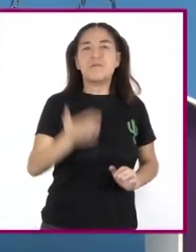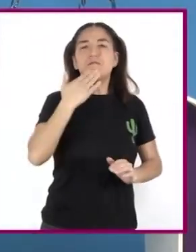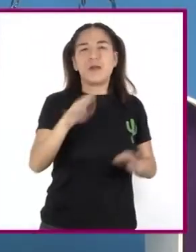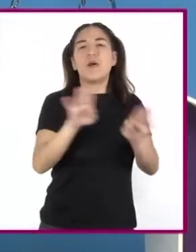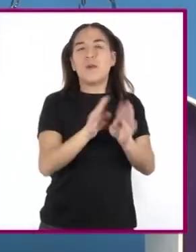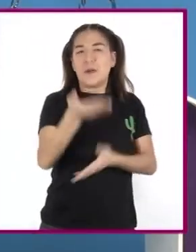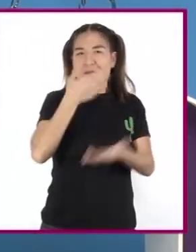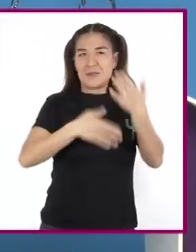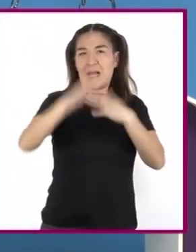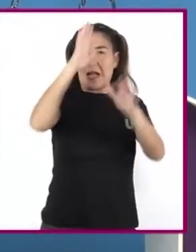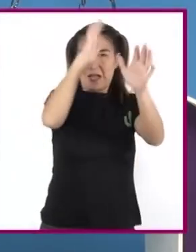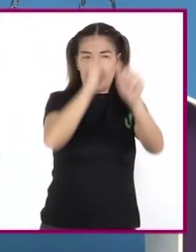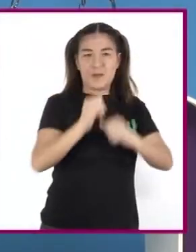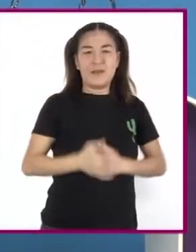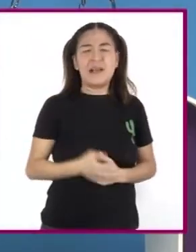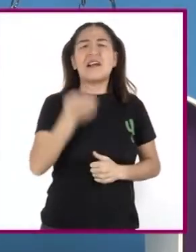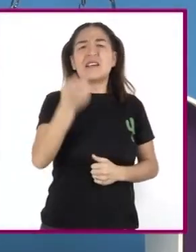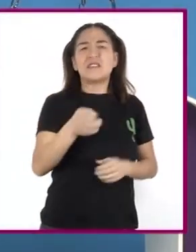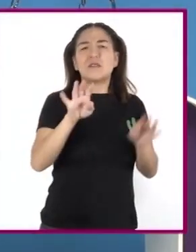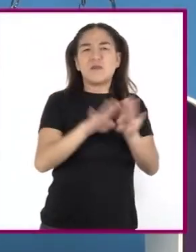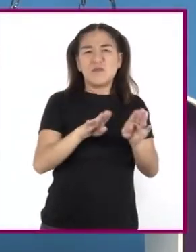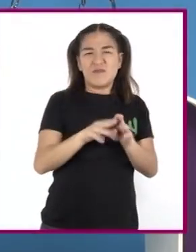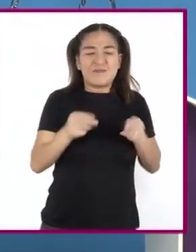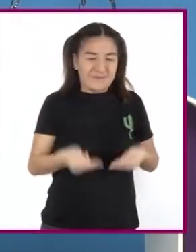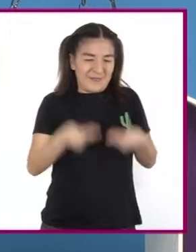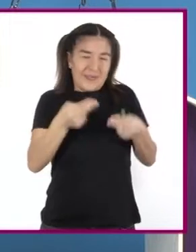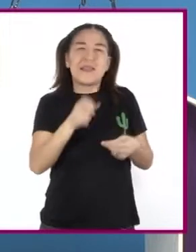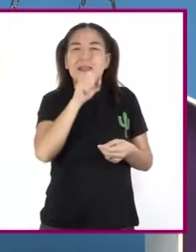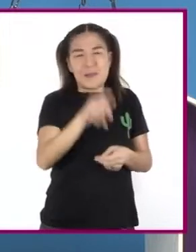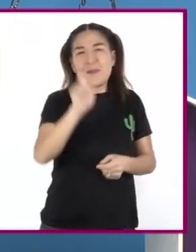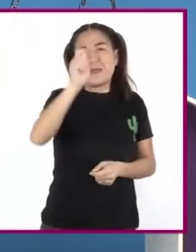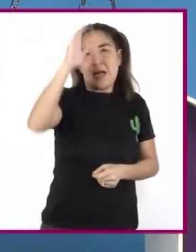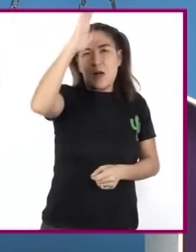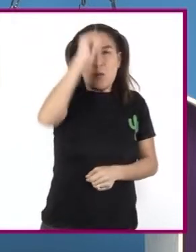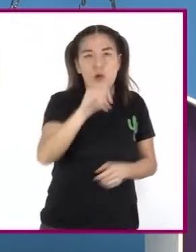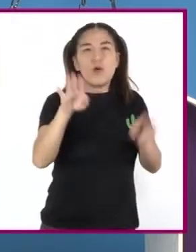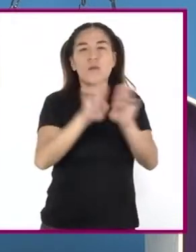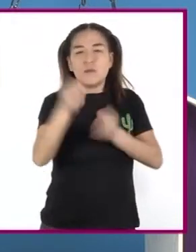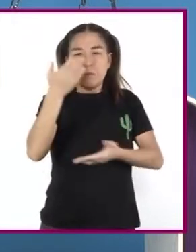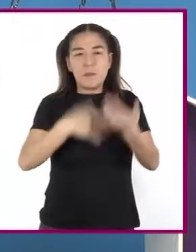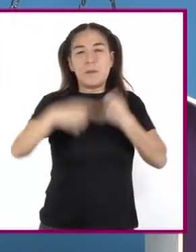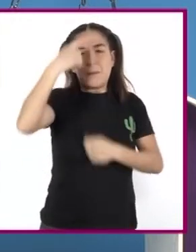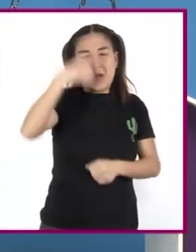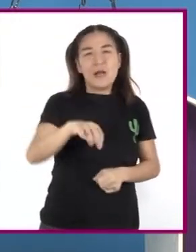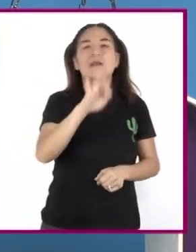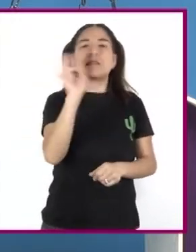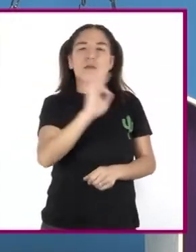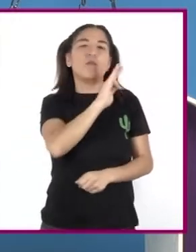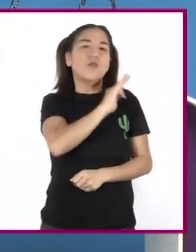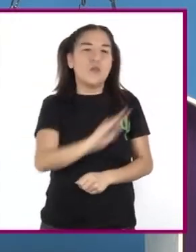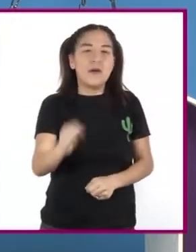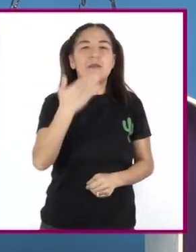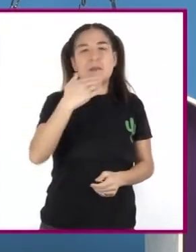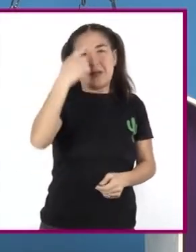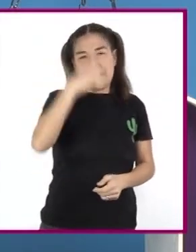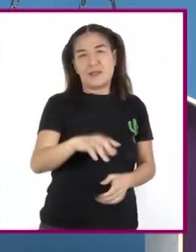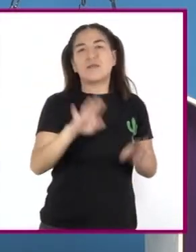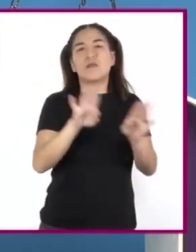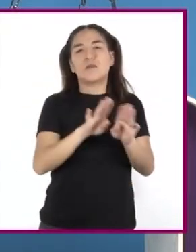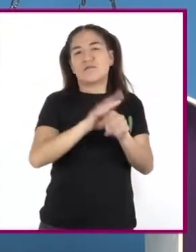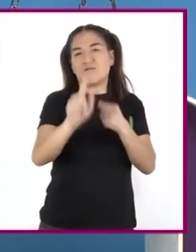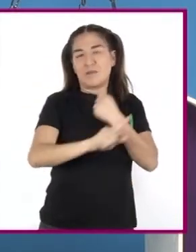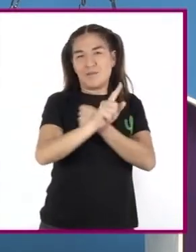La negociación Se da Cuando las personas Dialogan Y buscan posibles acuerdos Que les ayuden A resolver sus